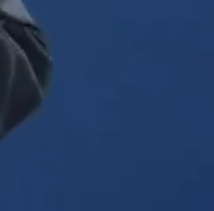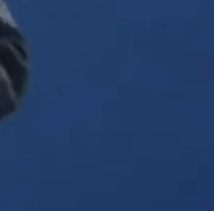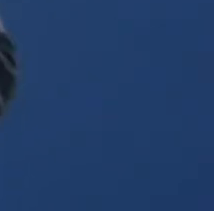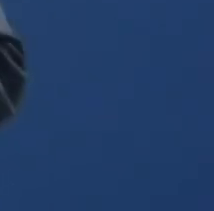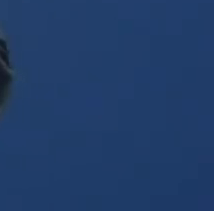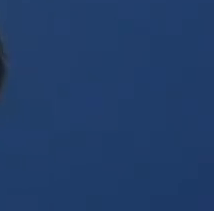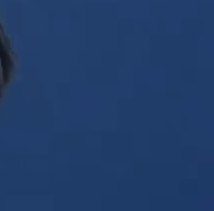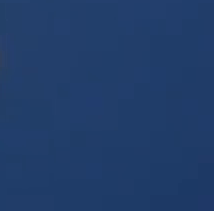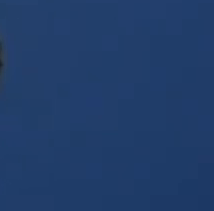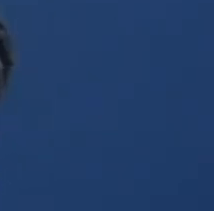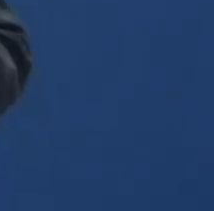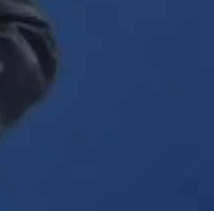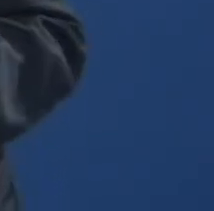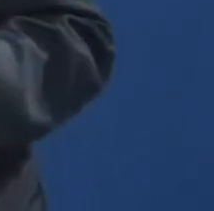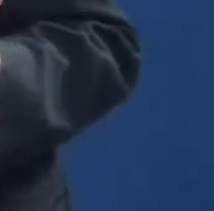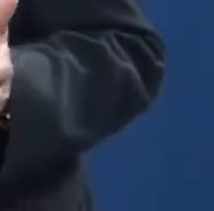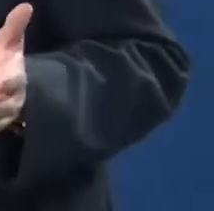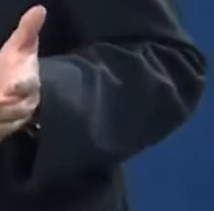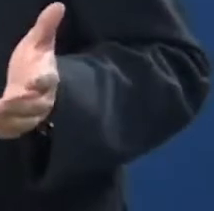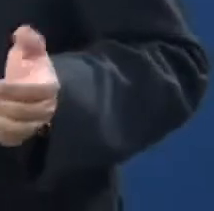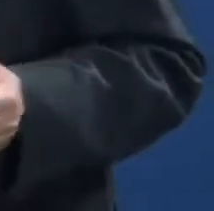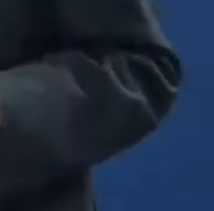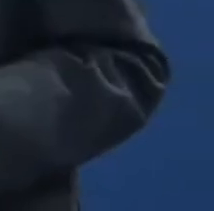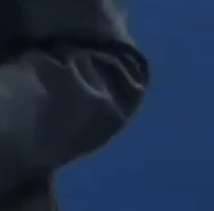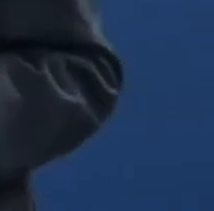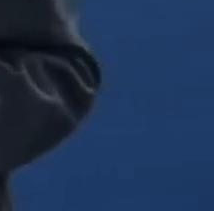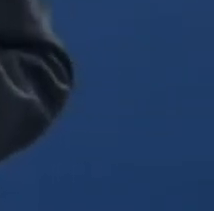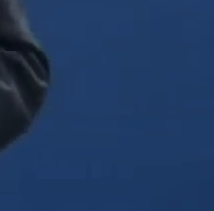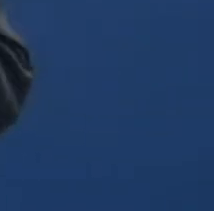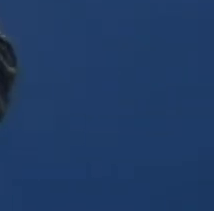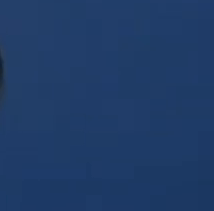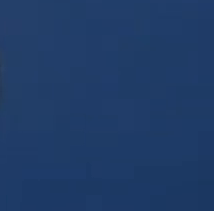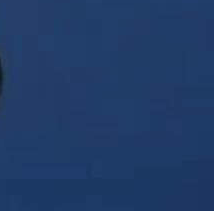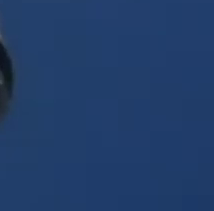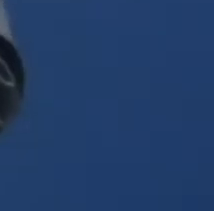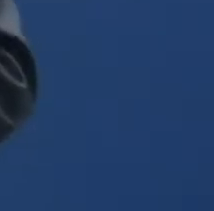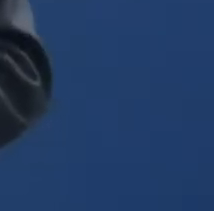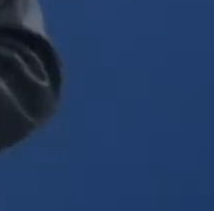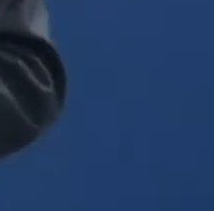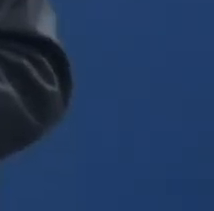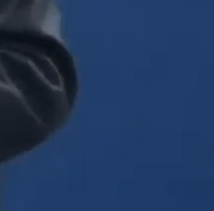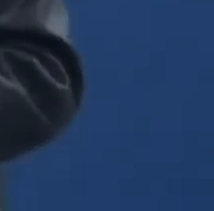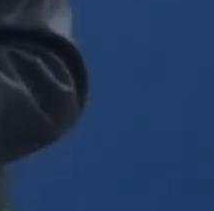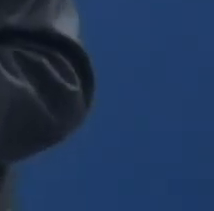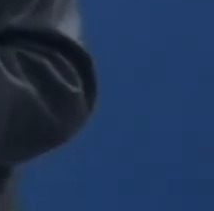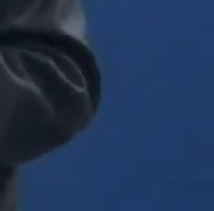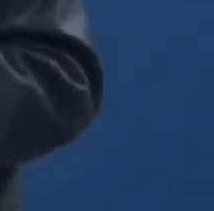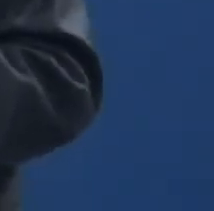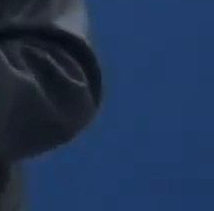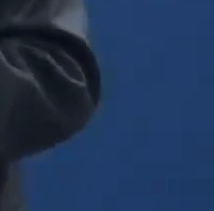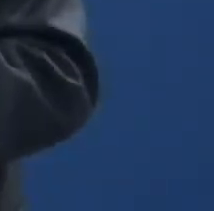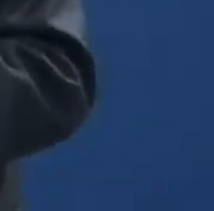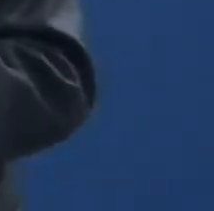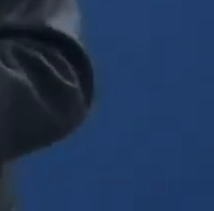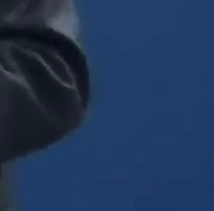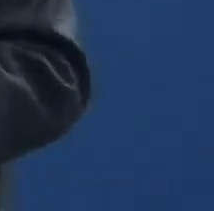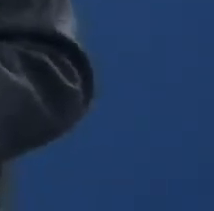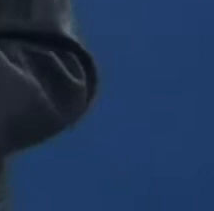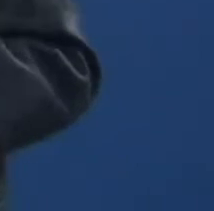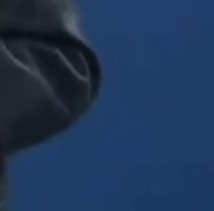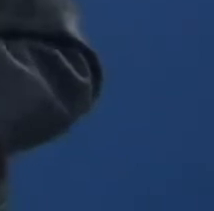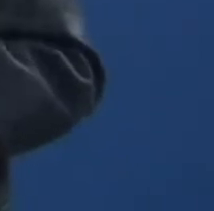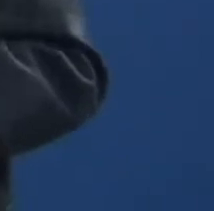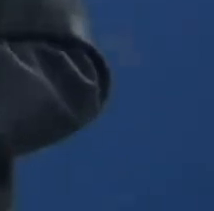Sí, sí, Bueno, entretenidos con esto. Sí, y va a haber tiempo para almorzar. Todos pueden sacar sus sándwiches, su gaseosa,